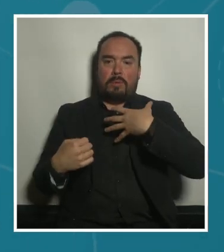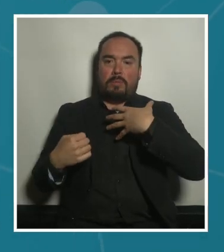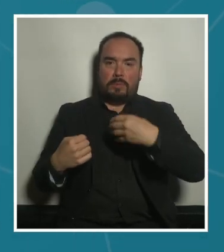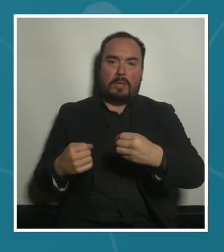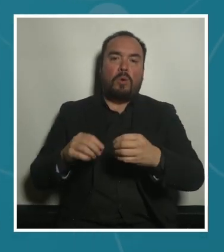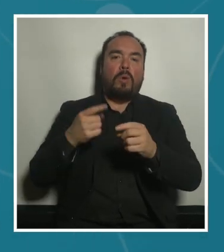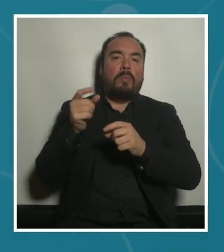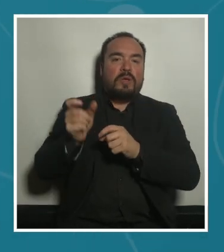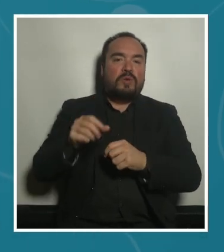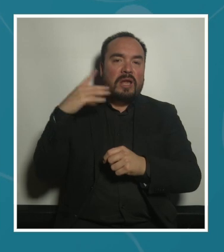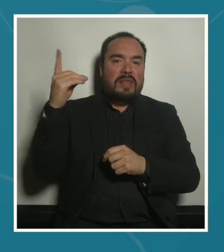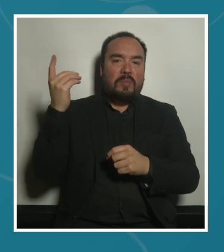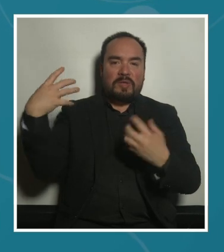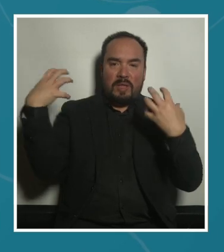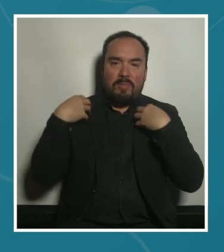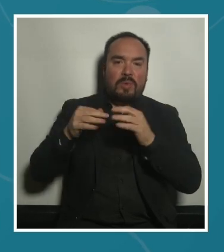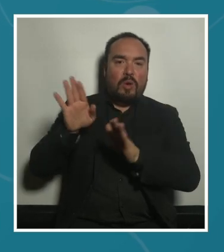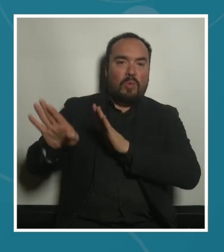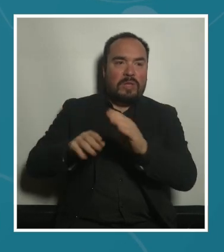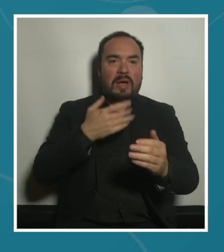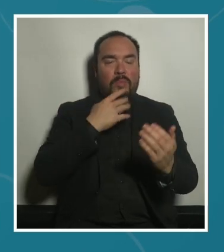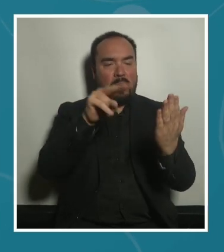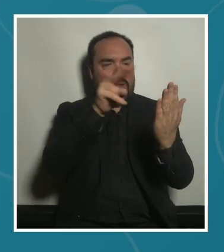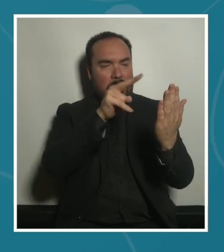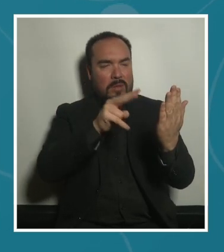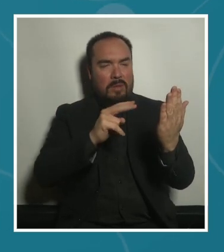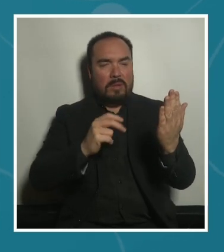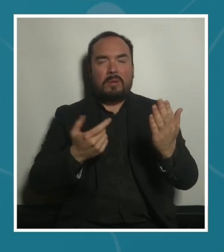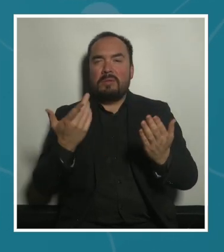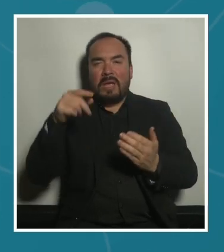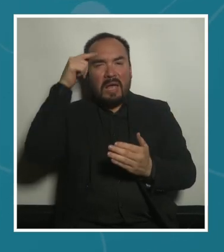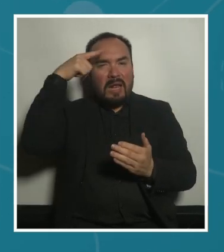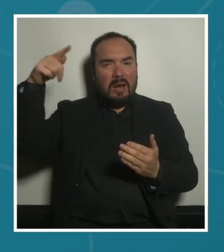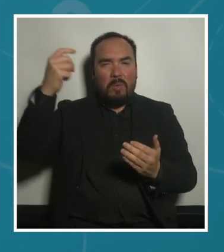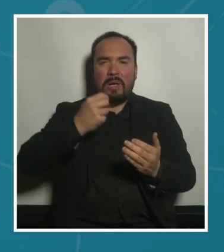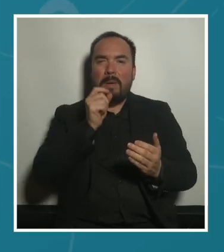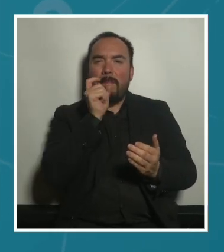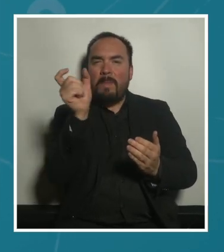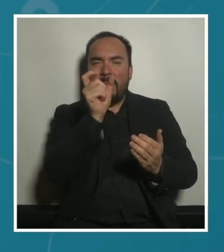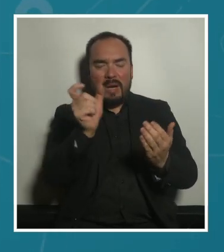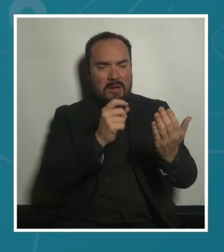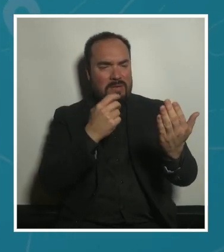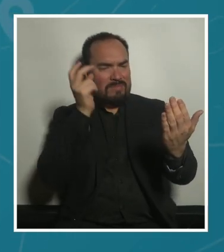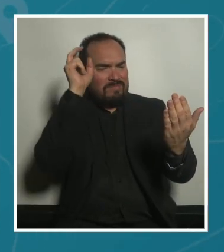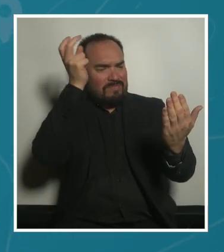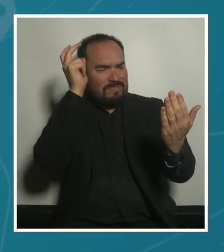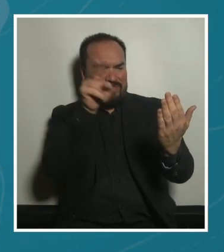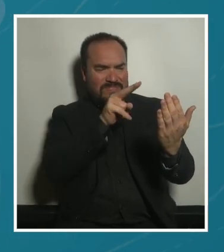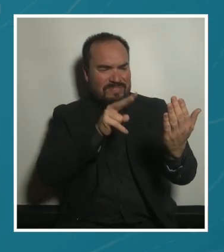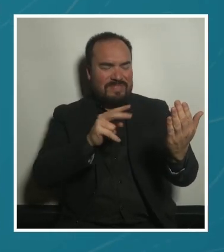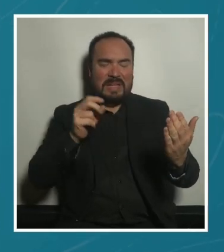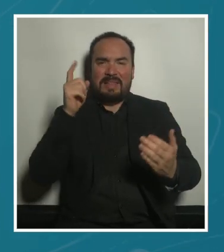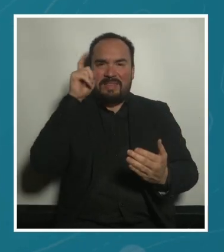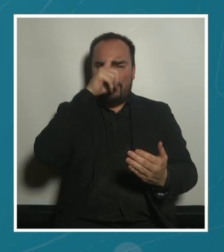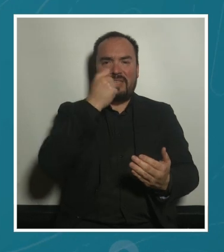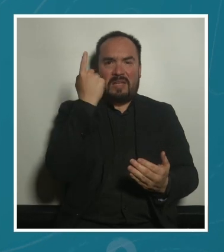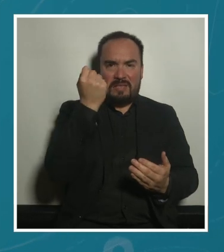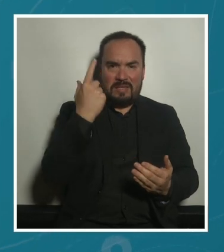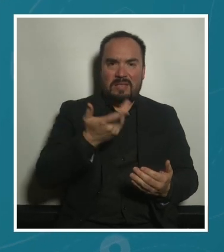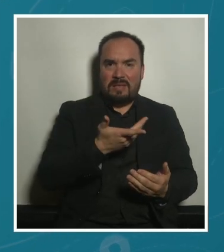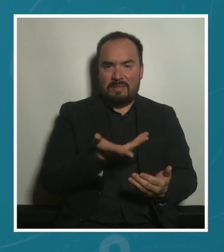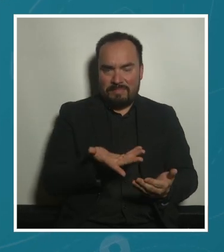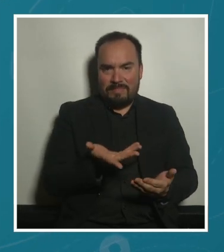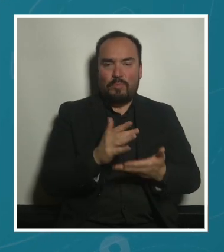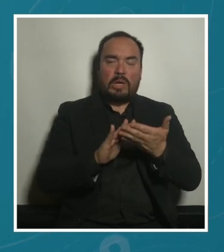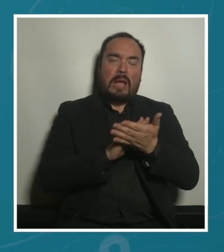muy difícil de entender son unos términos que no tienen o sea no son nada acordes a cómo